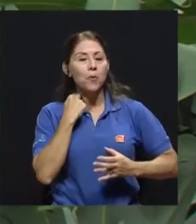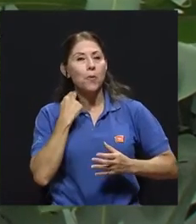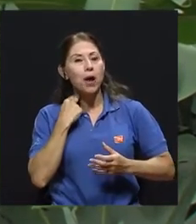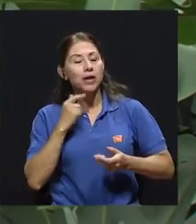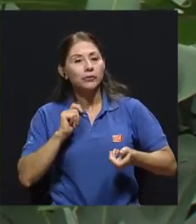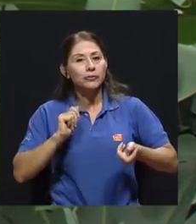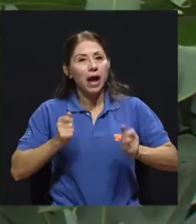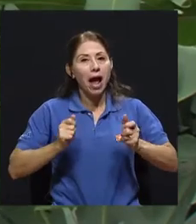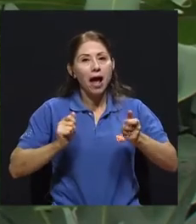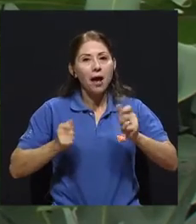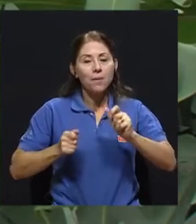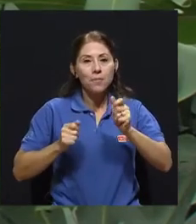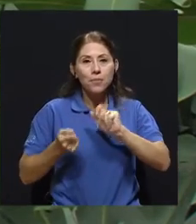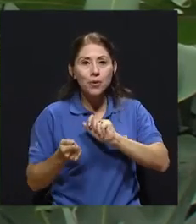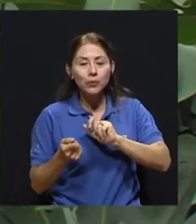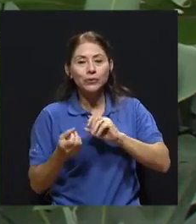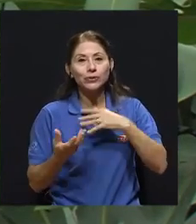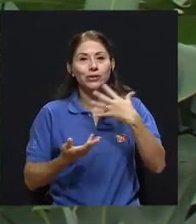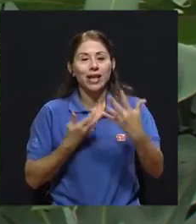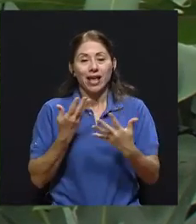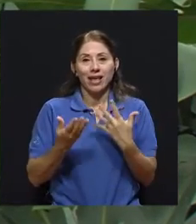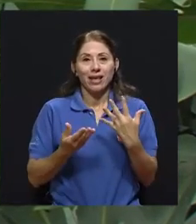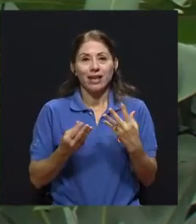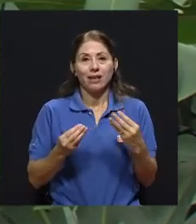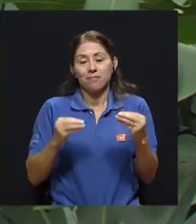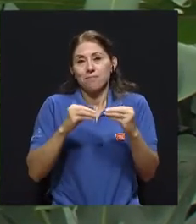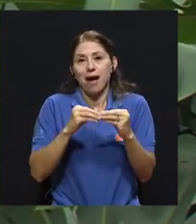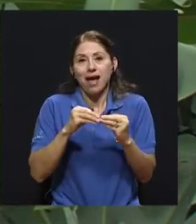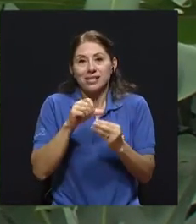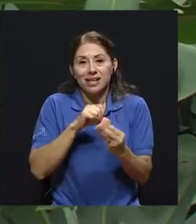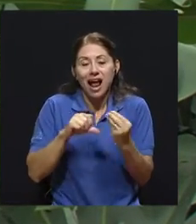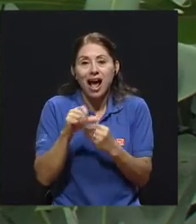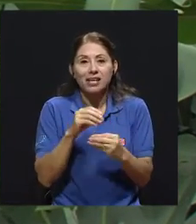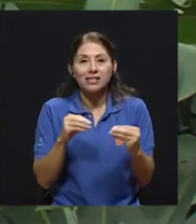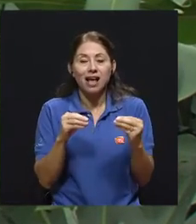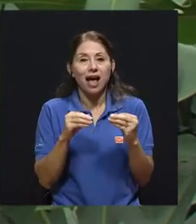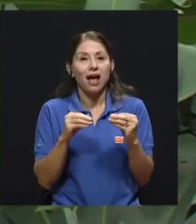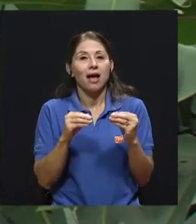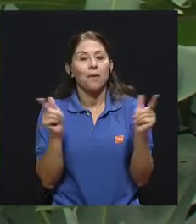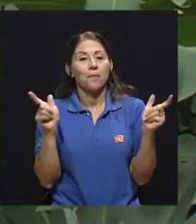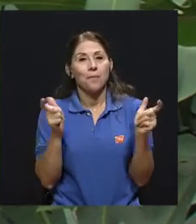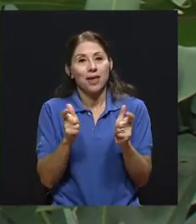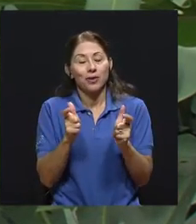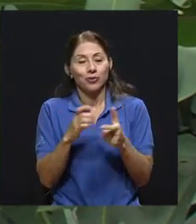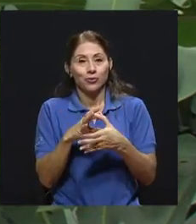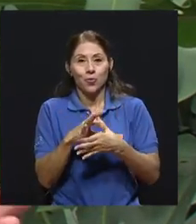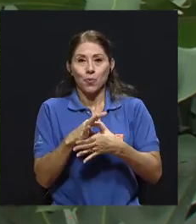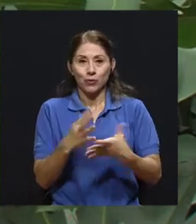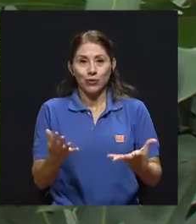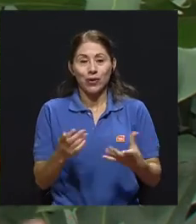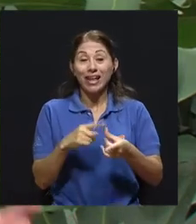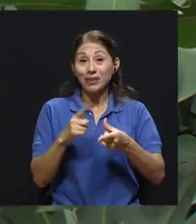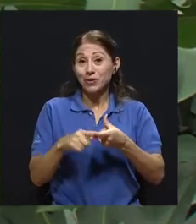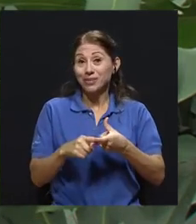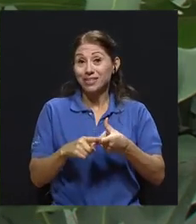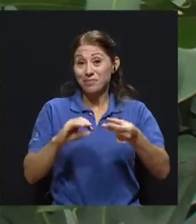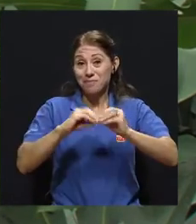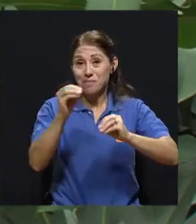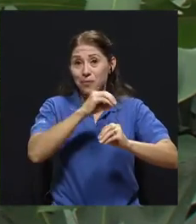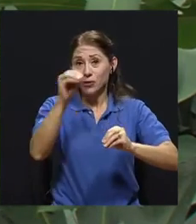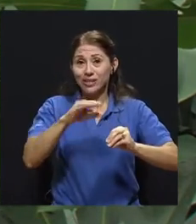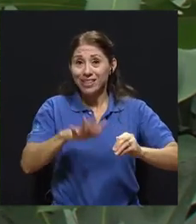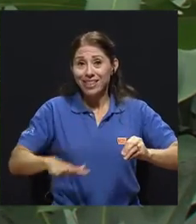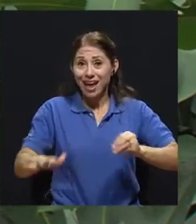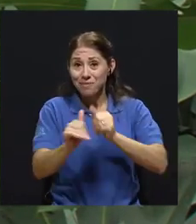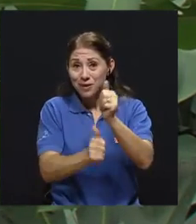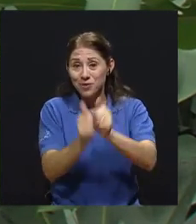a nivel óseo, pérdida de masa muscular, mayor acumulación de grasas, donde estamos el grueso y el promedio de la